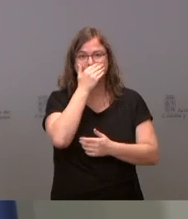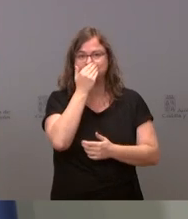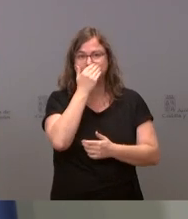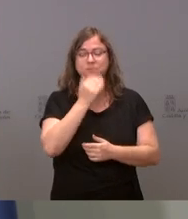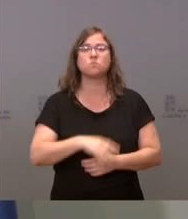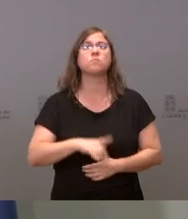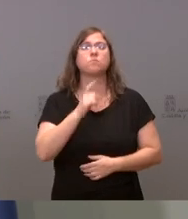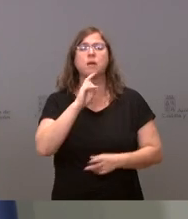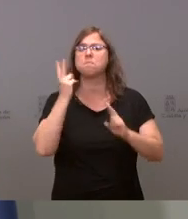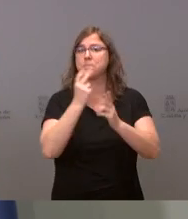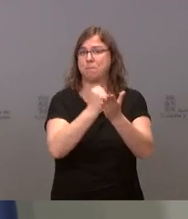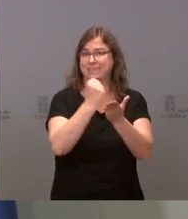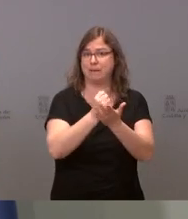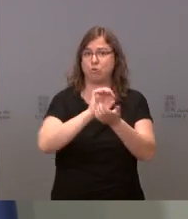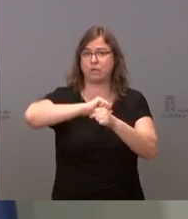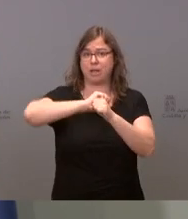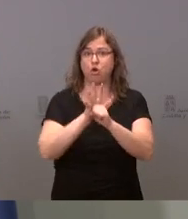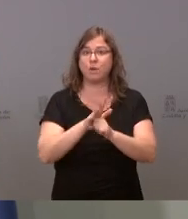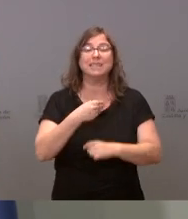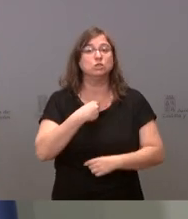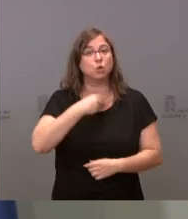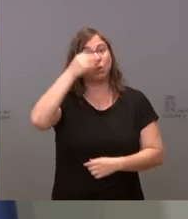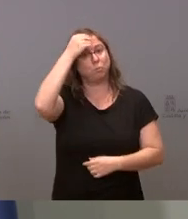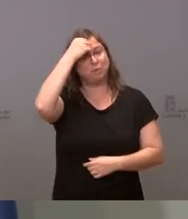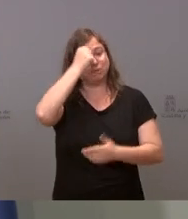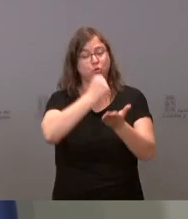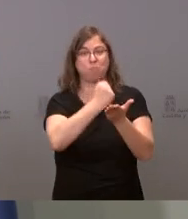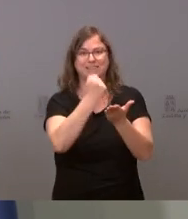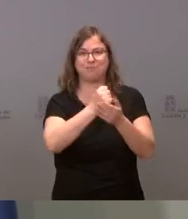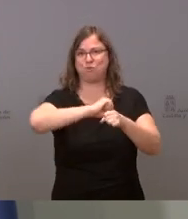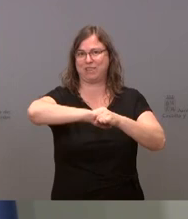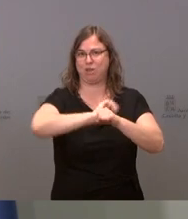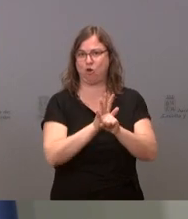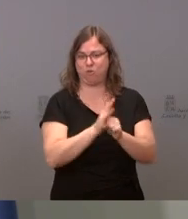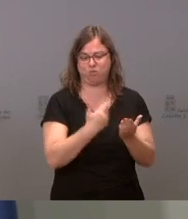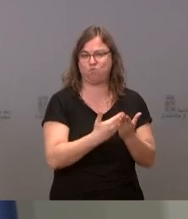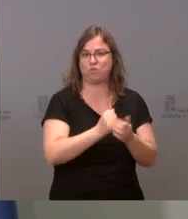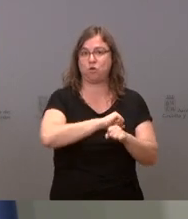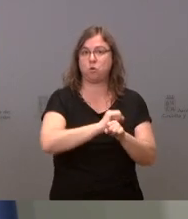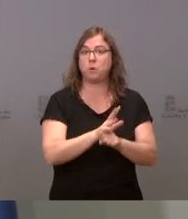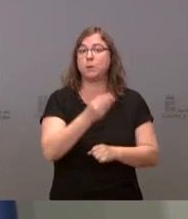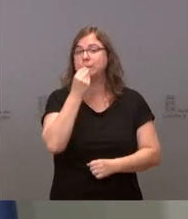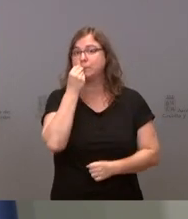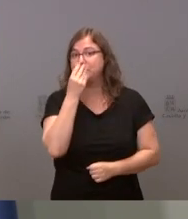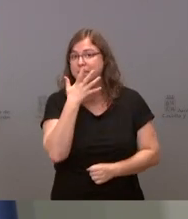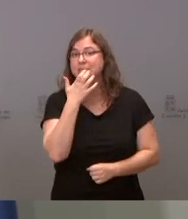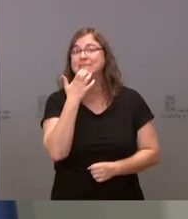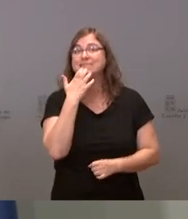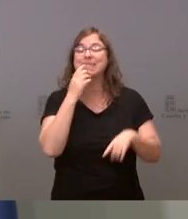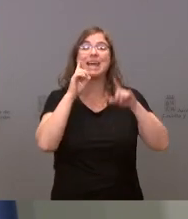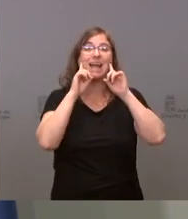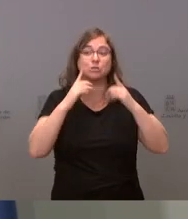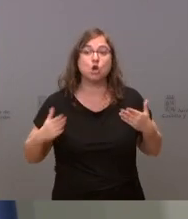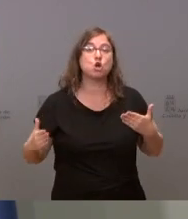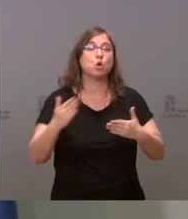Con respecto al pasaporte, yo creo que el pasaporte es una buena medida siempre y cuando todo el mundo haya tenido la posibilidad